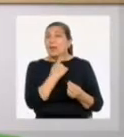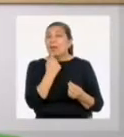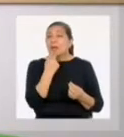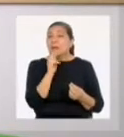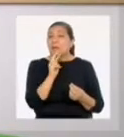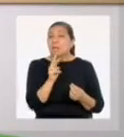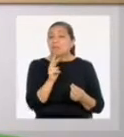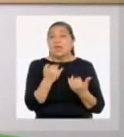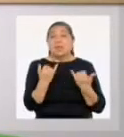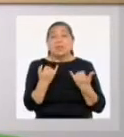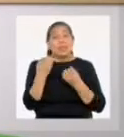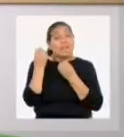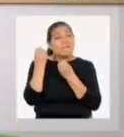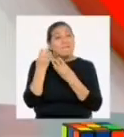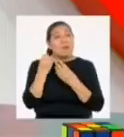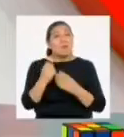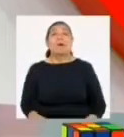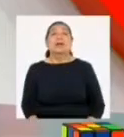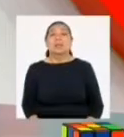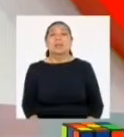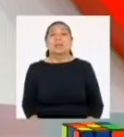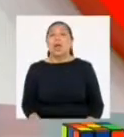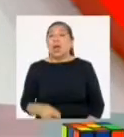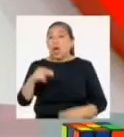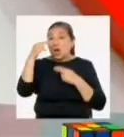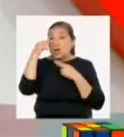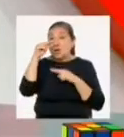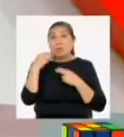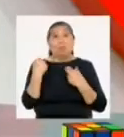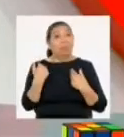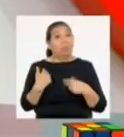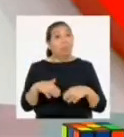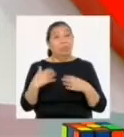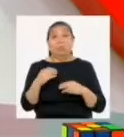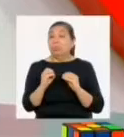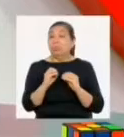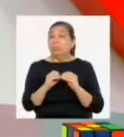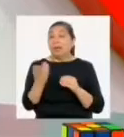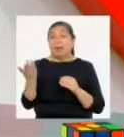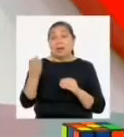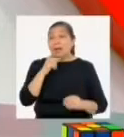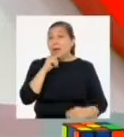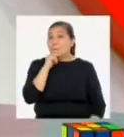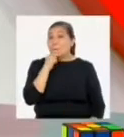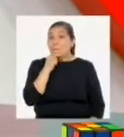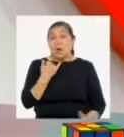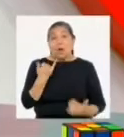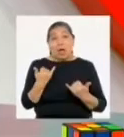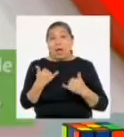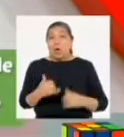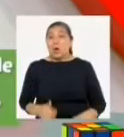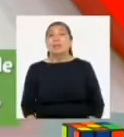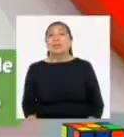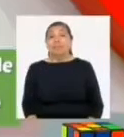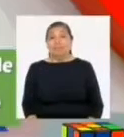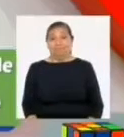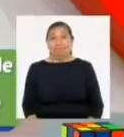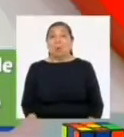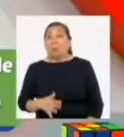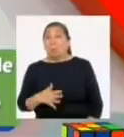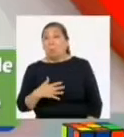que determinan dicha información. Son noticias alarmantes el trato que reciben las mujeres en la actualidad